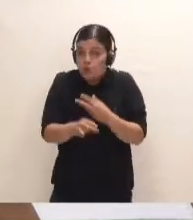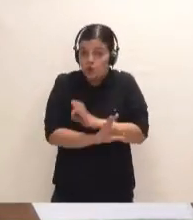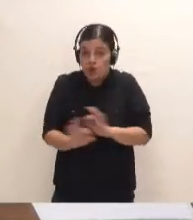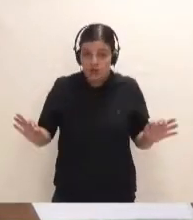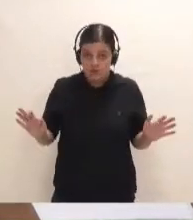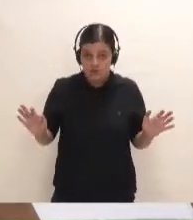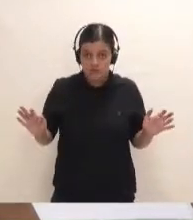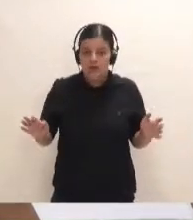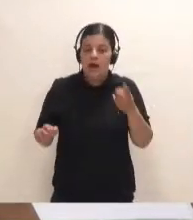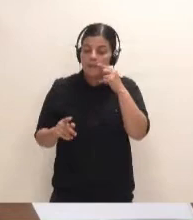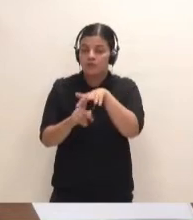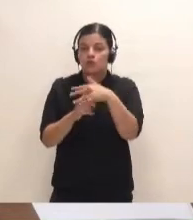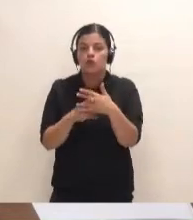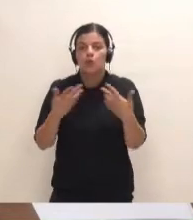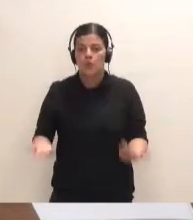en qué situación queda.